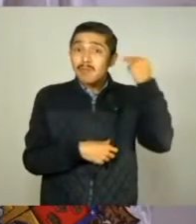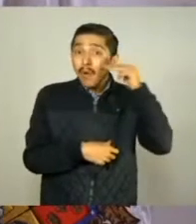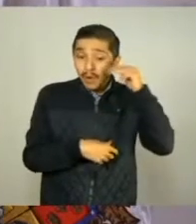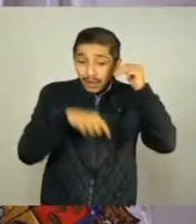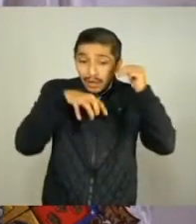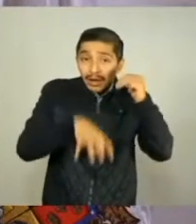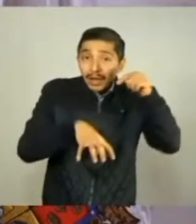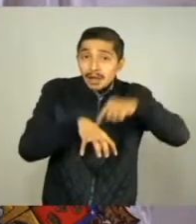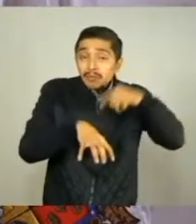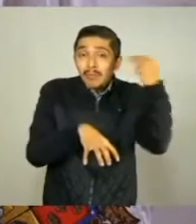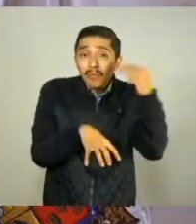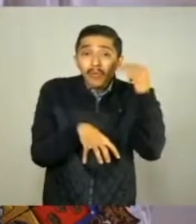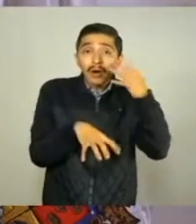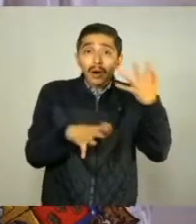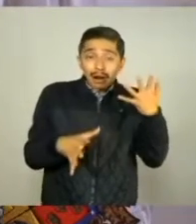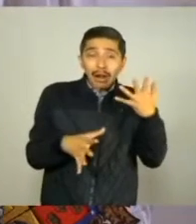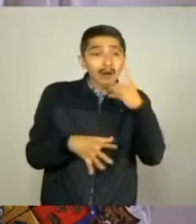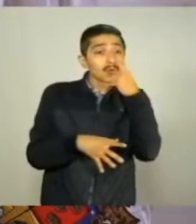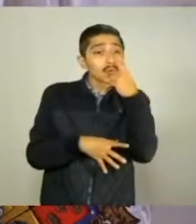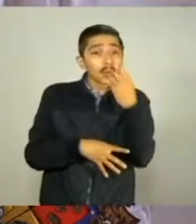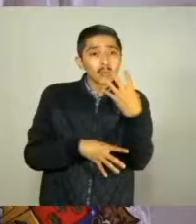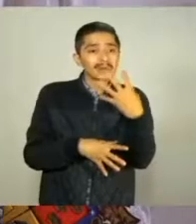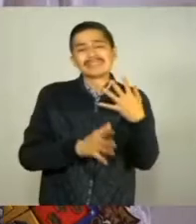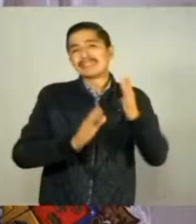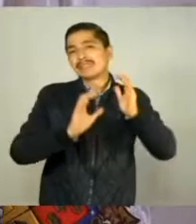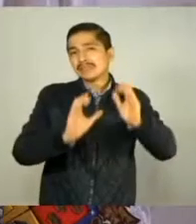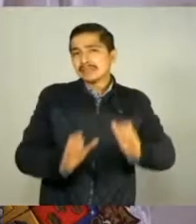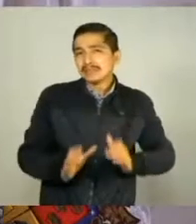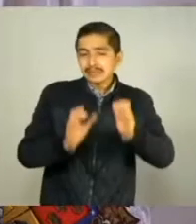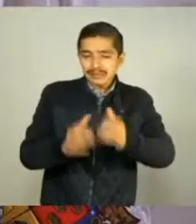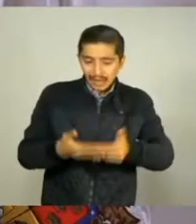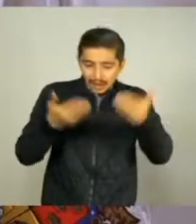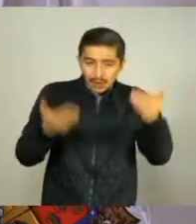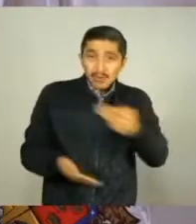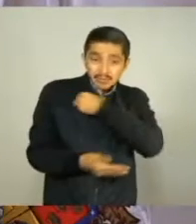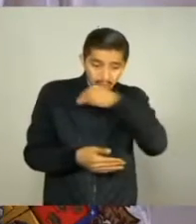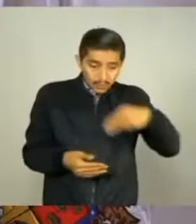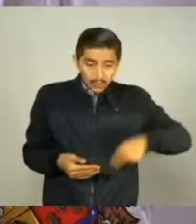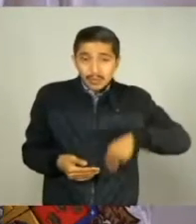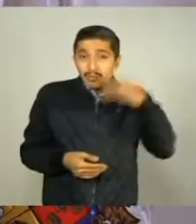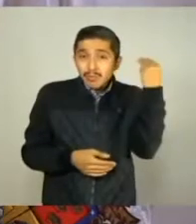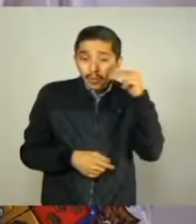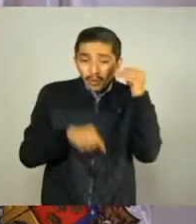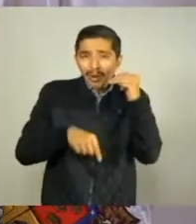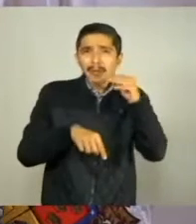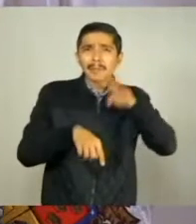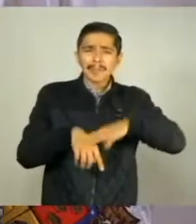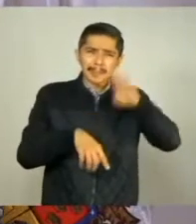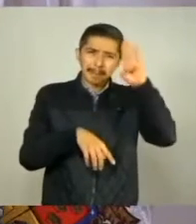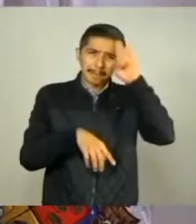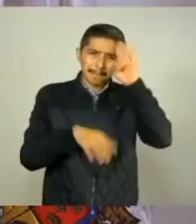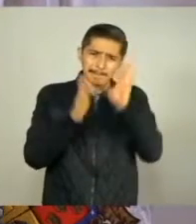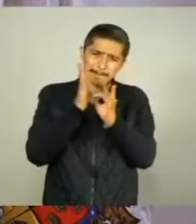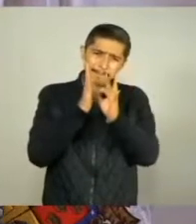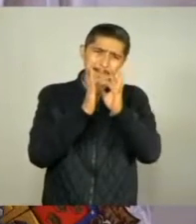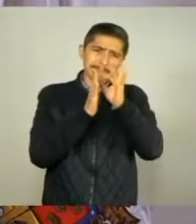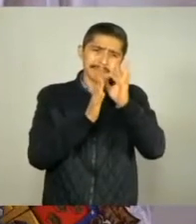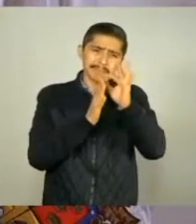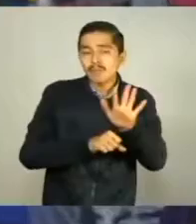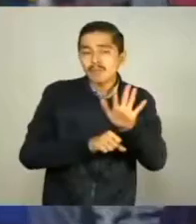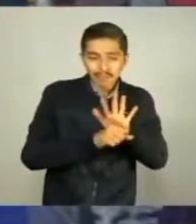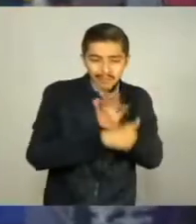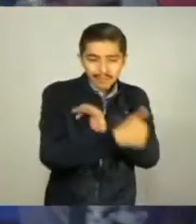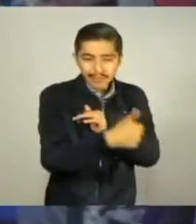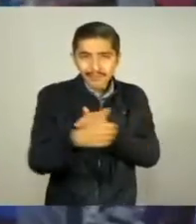sanitarias como usar cubrebocas en espacios cerrados y abiertos o en sitios donde se